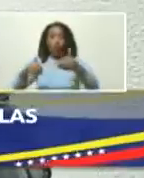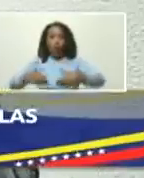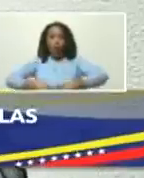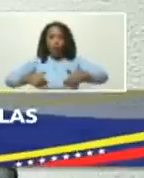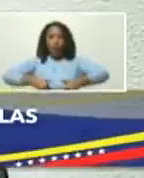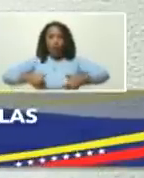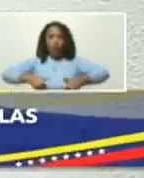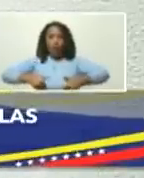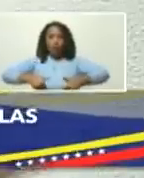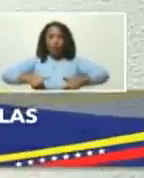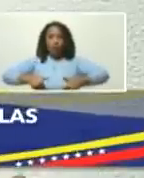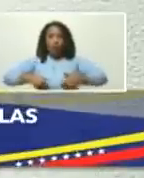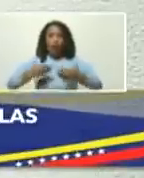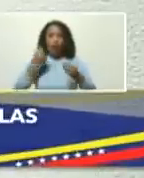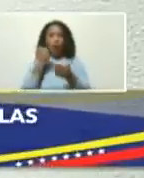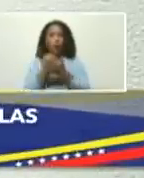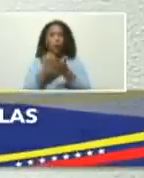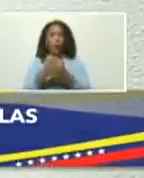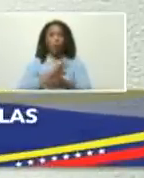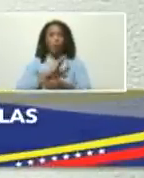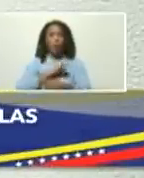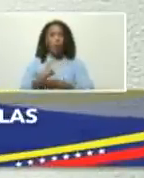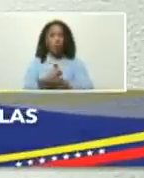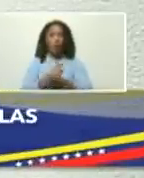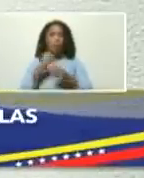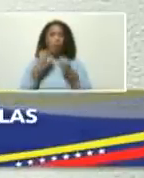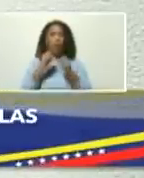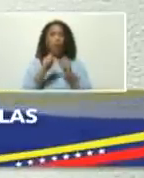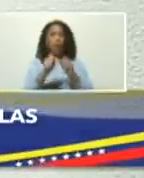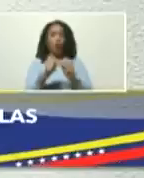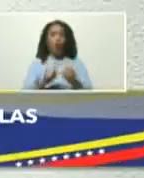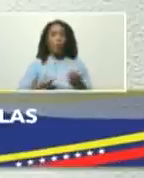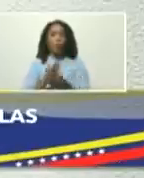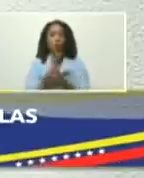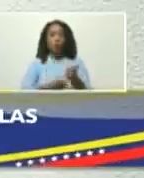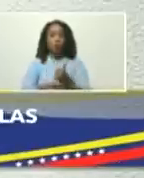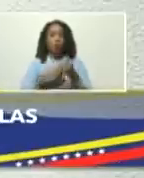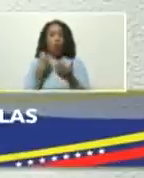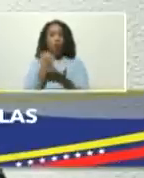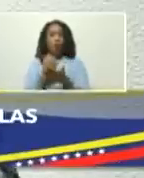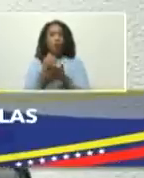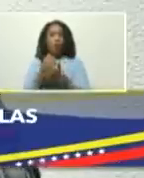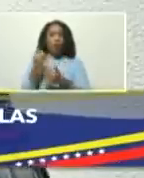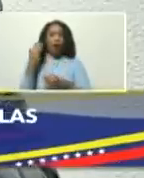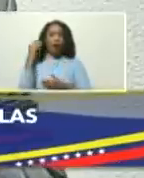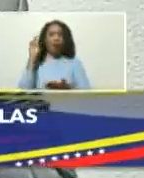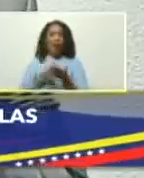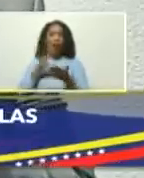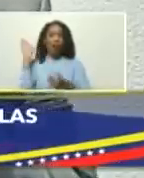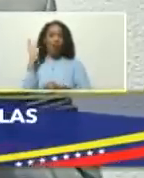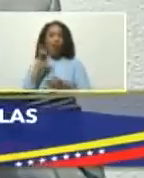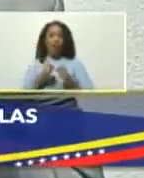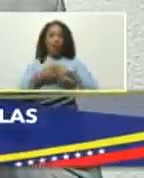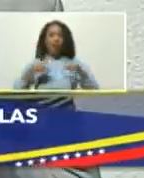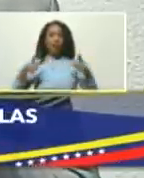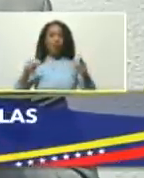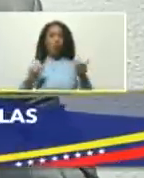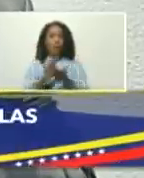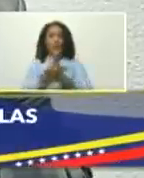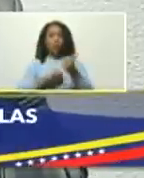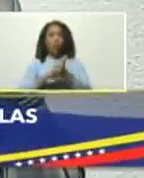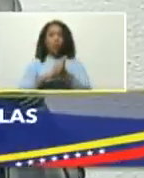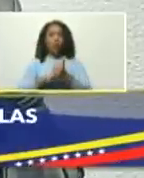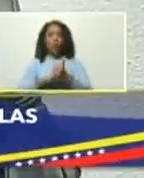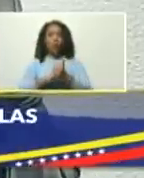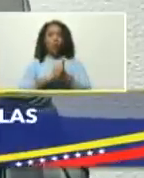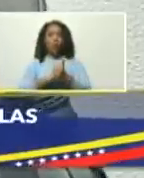económicos de su gobierno para seguir impulsando la economía real que viene creciendo que viene impulsando este